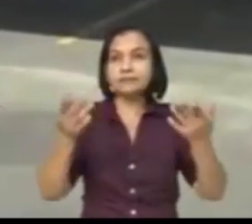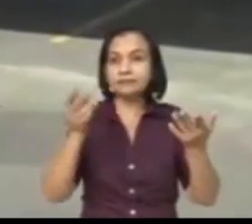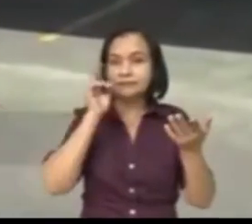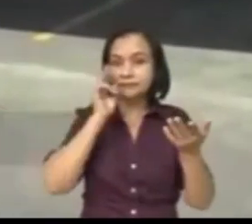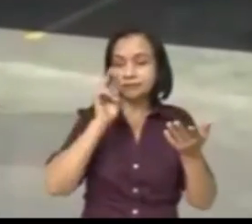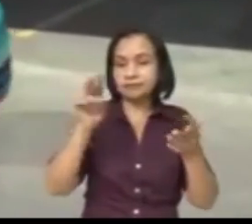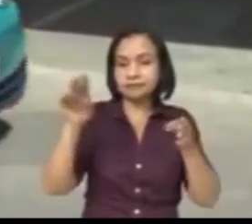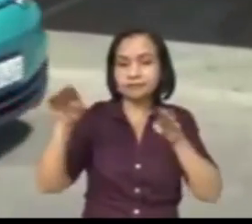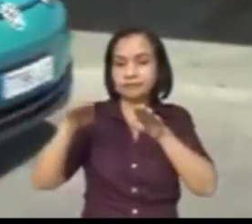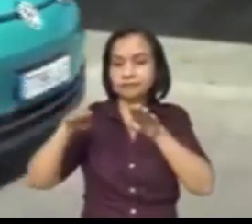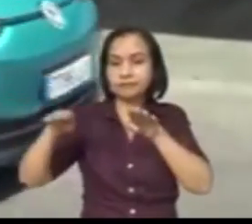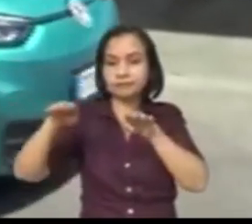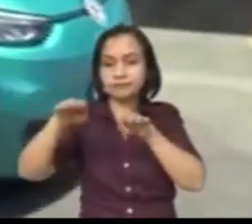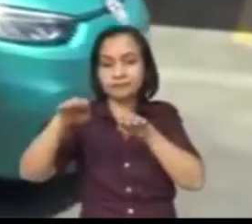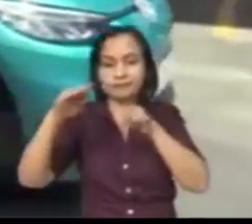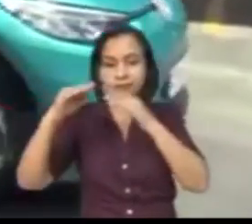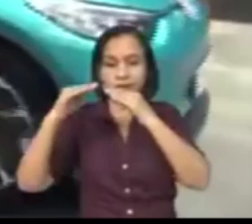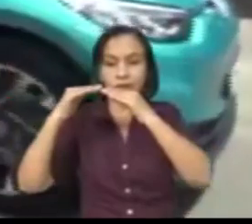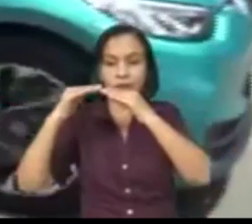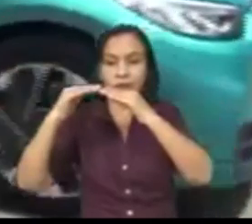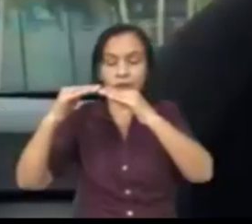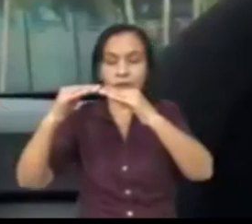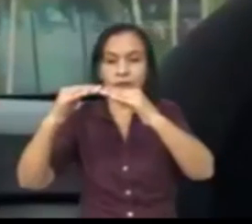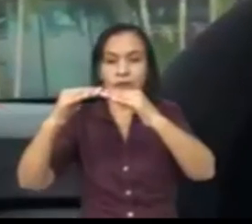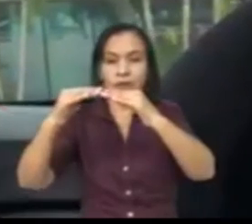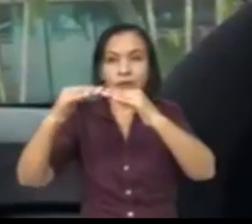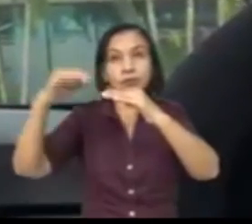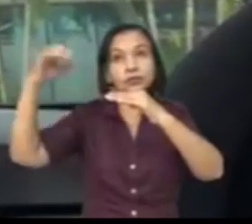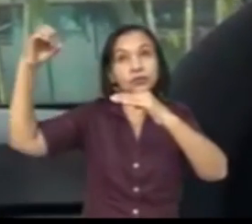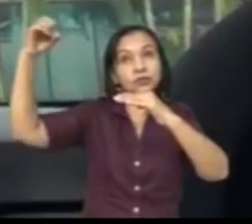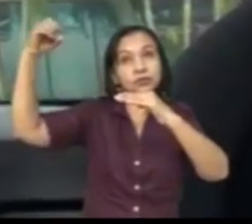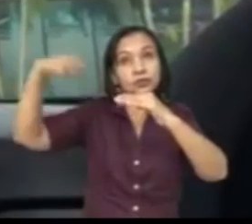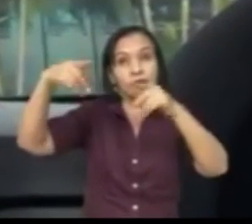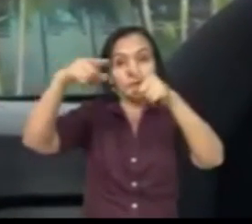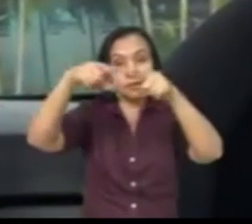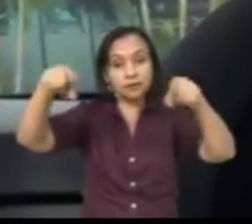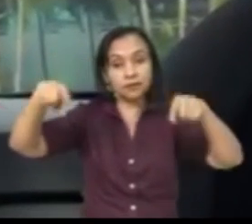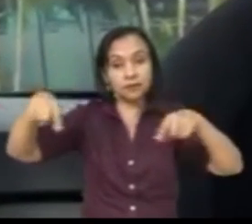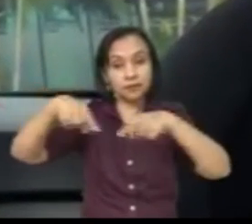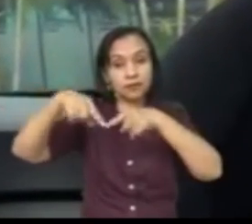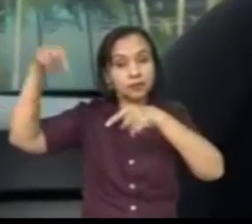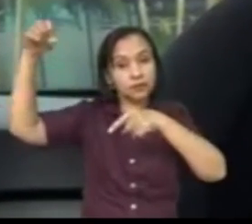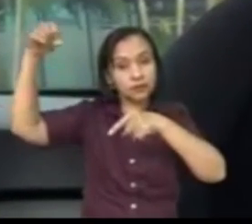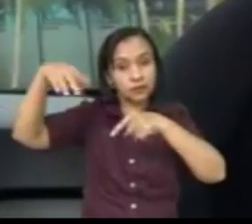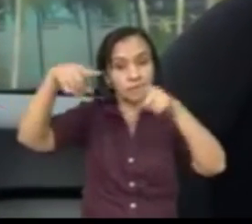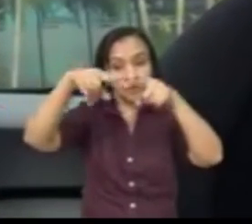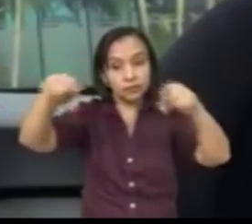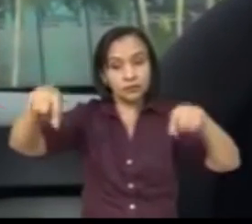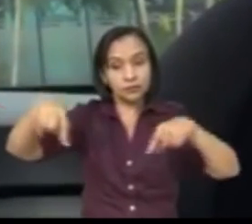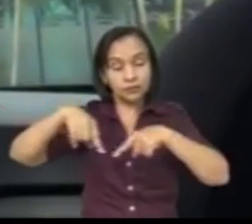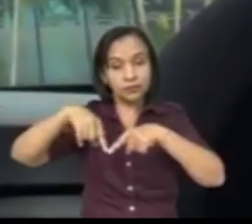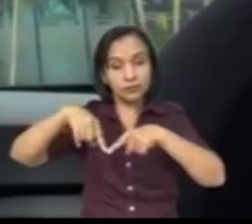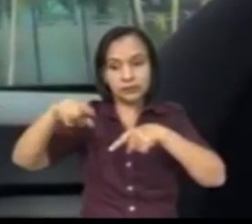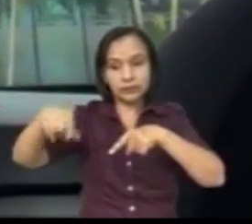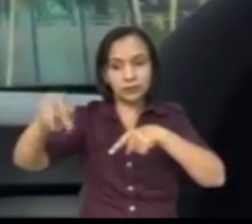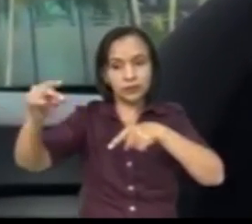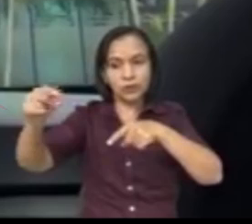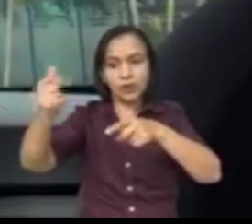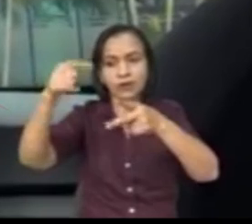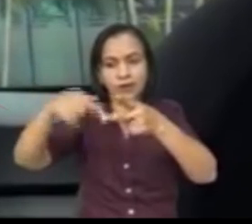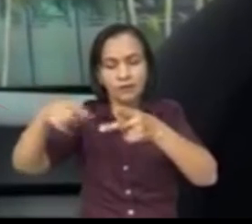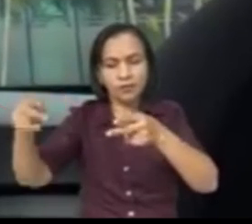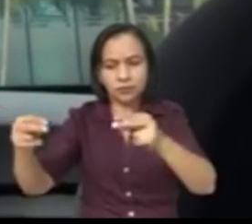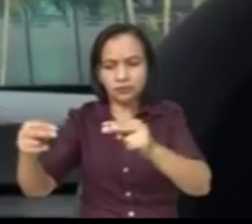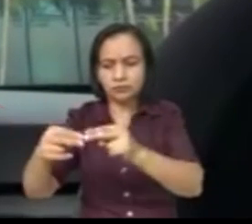estacionamientos. Tienen sus techos, paneles solares, ahí están los carros, están los centros de carga, hay unos rápidos, ¿verdad?